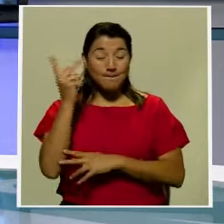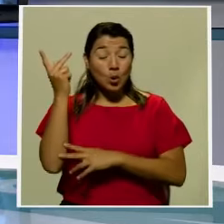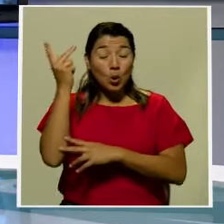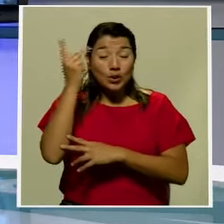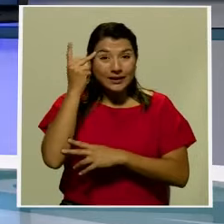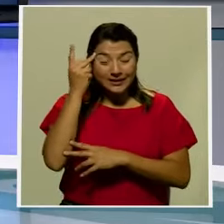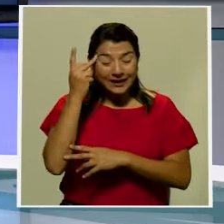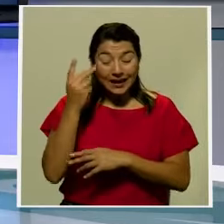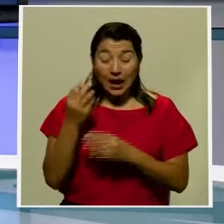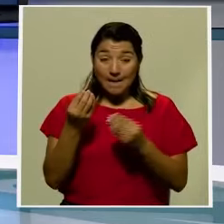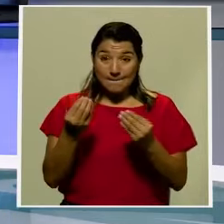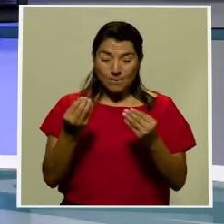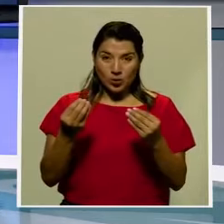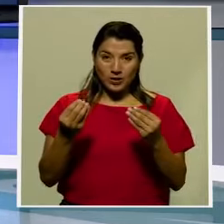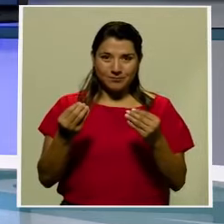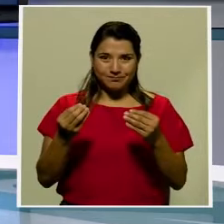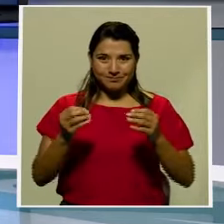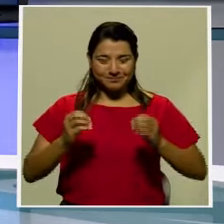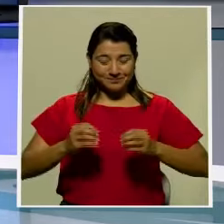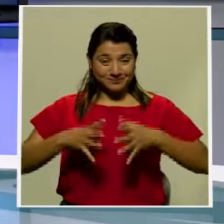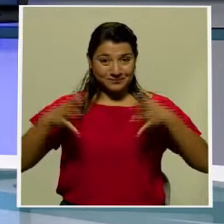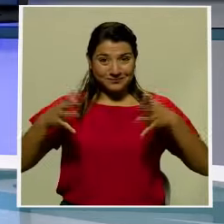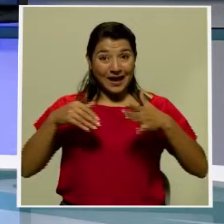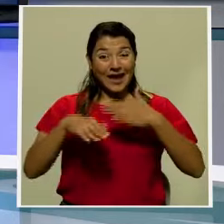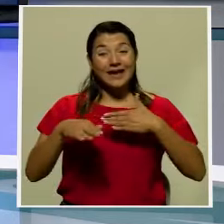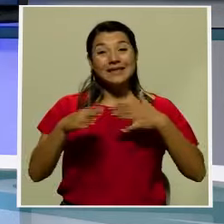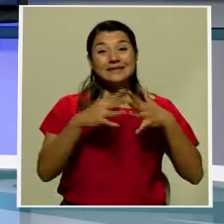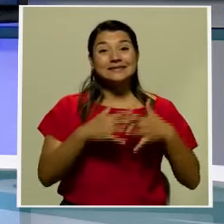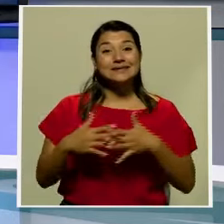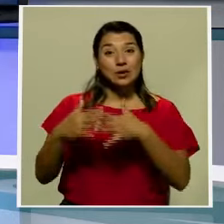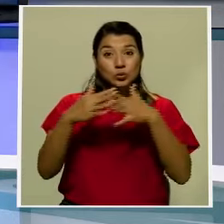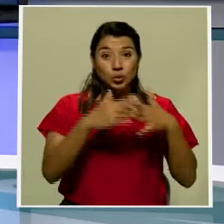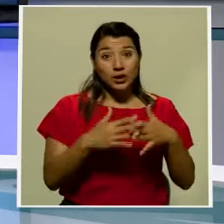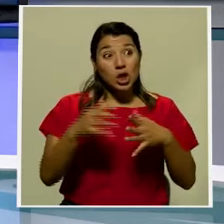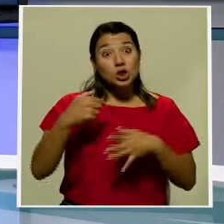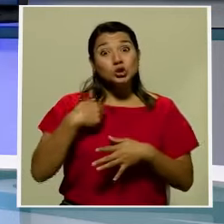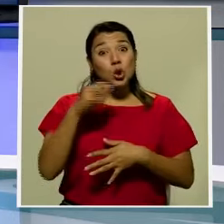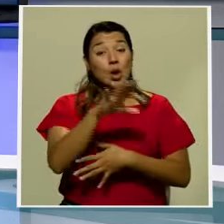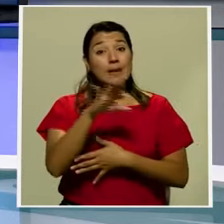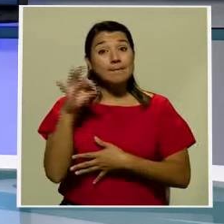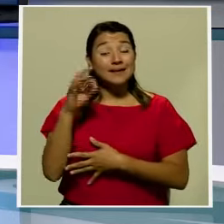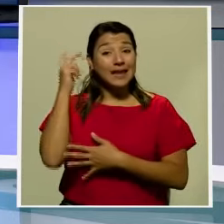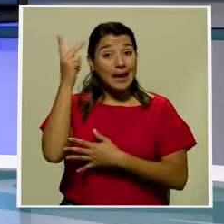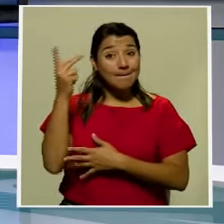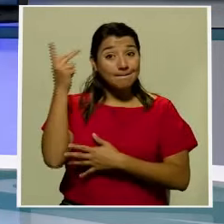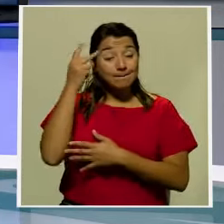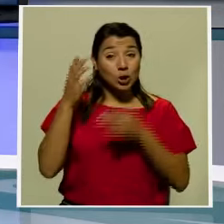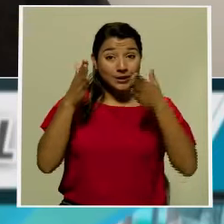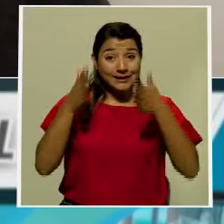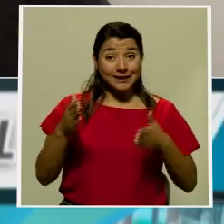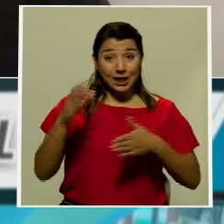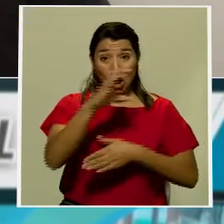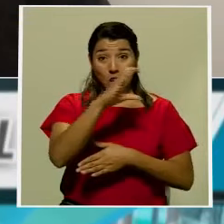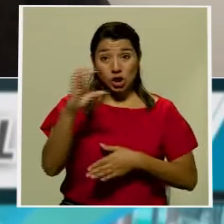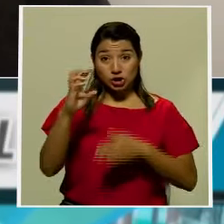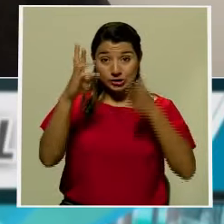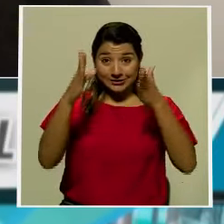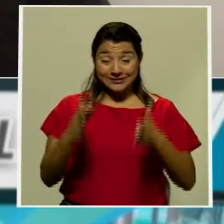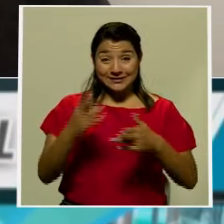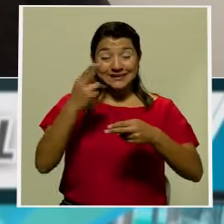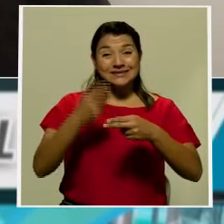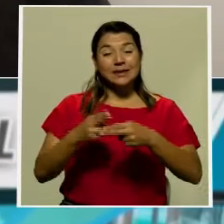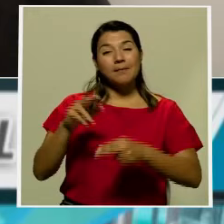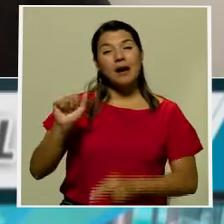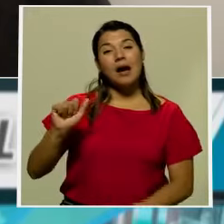volátil y extraordinaria en Estados Unidos invité al politólogo costarricense Alfonso Rojas,